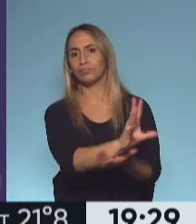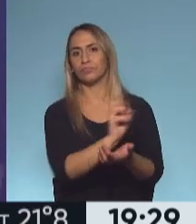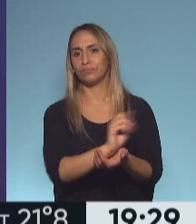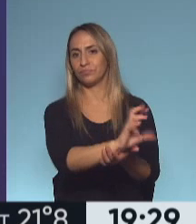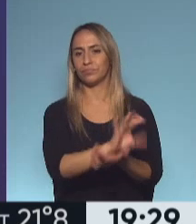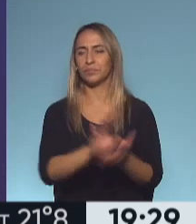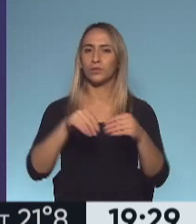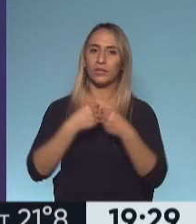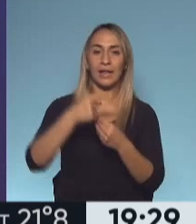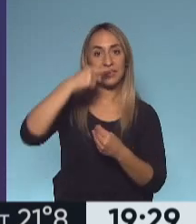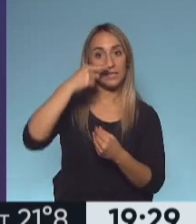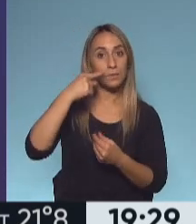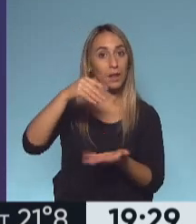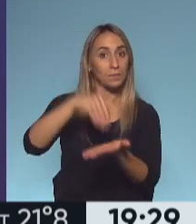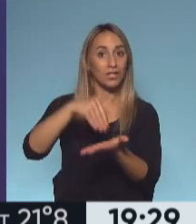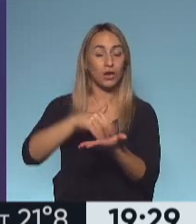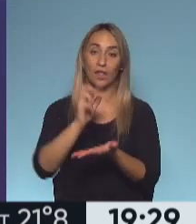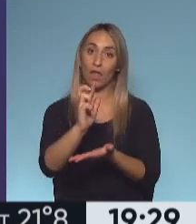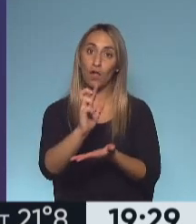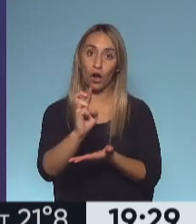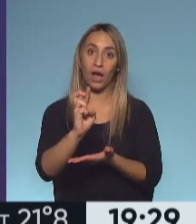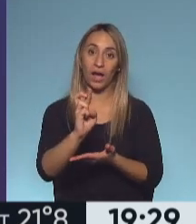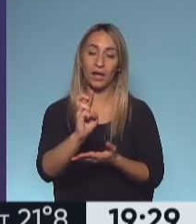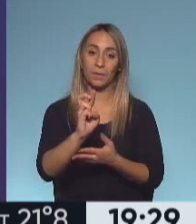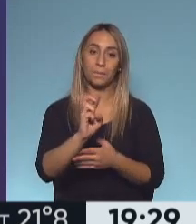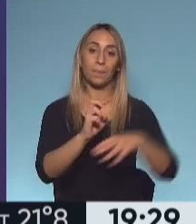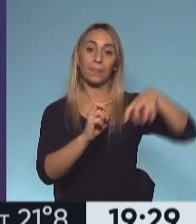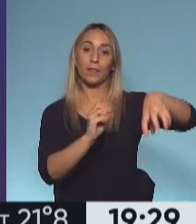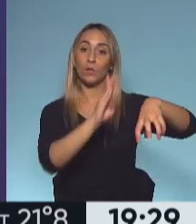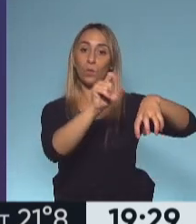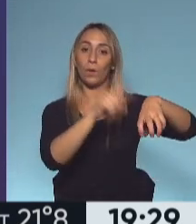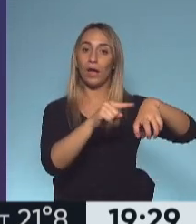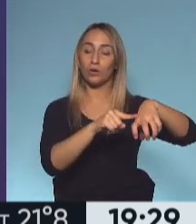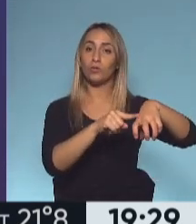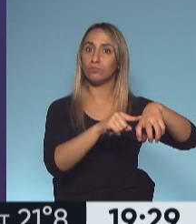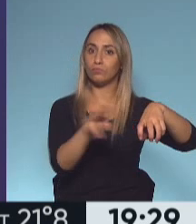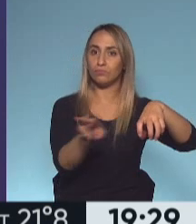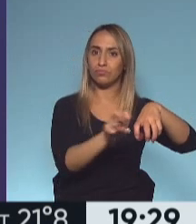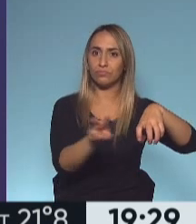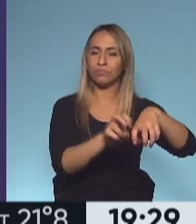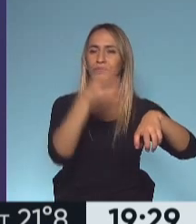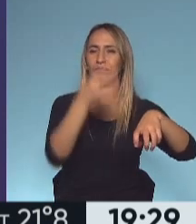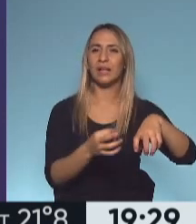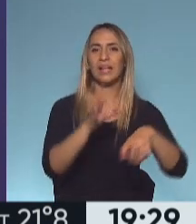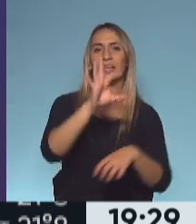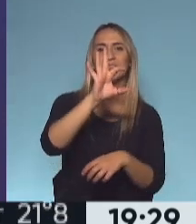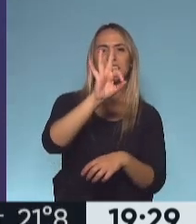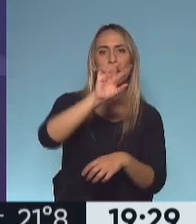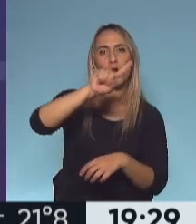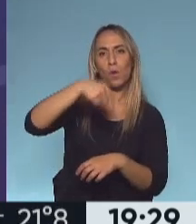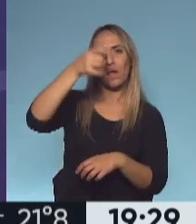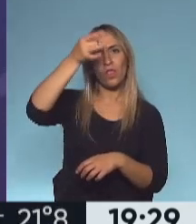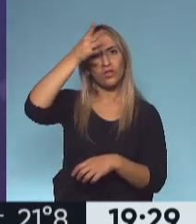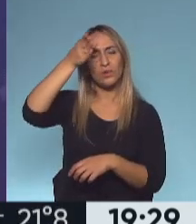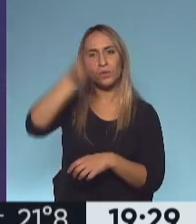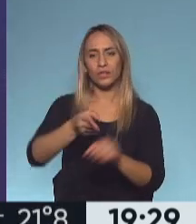7 mil millones de dólares. El Deutsche Bank percibió por eso el 0,12%, es decir,